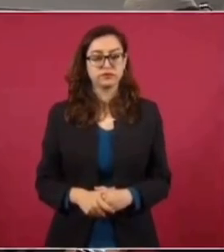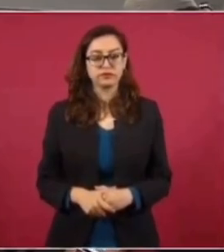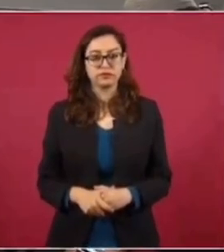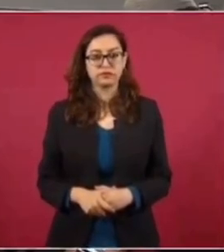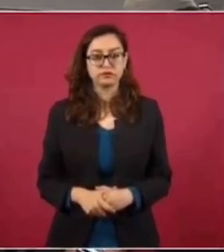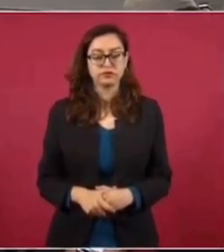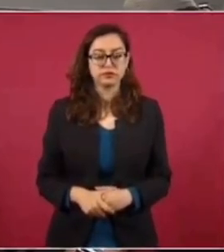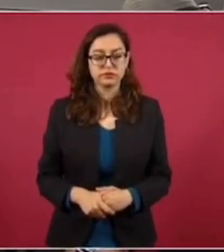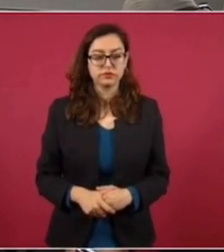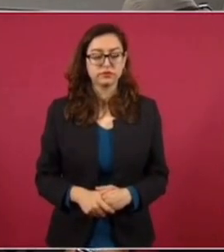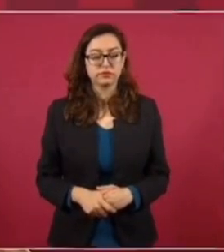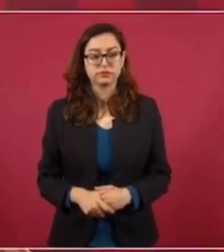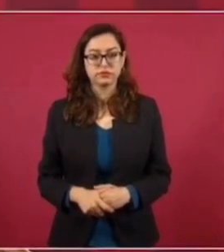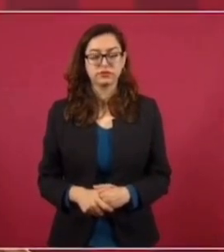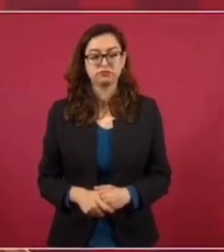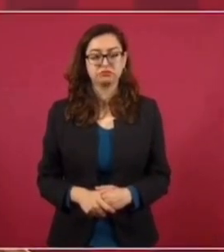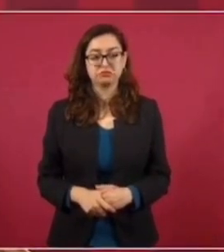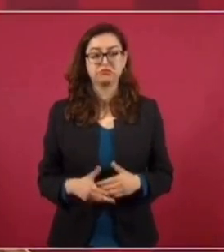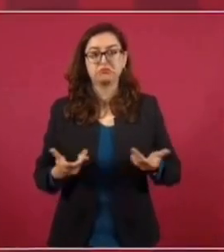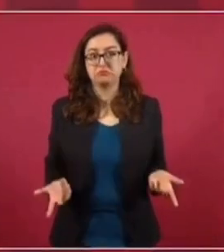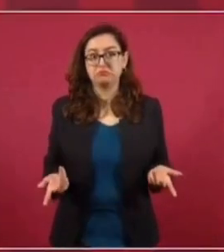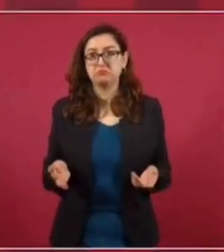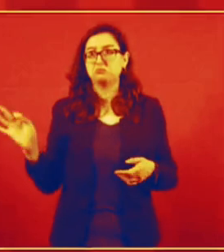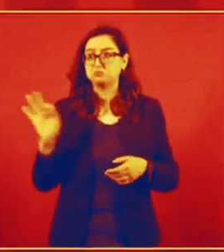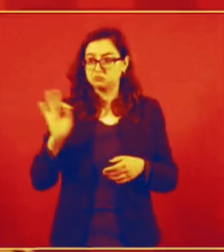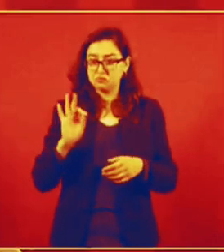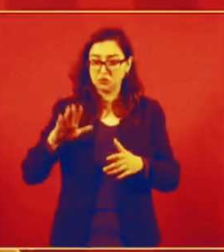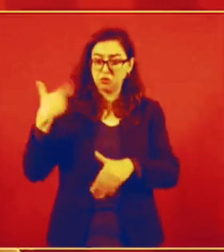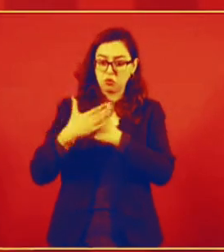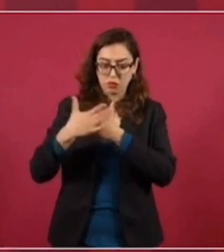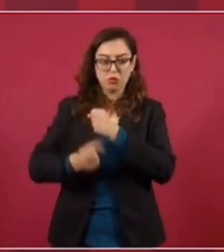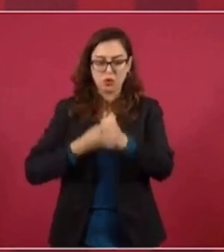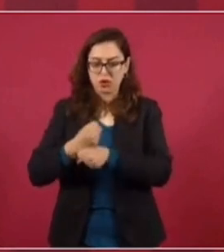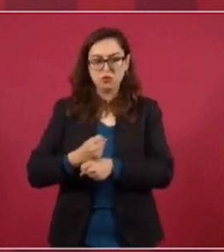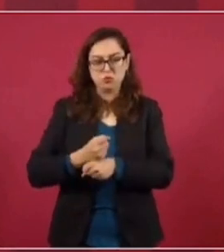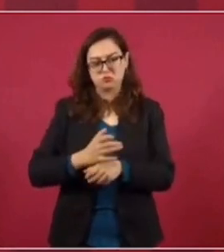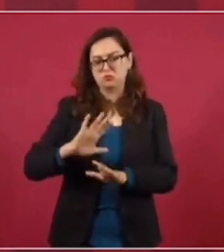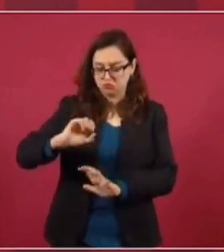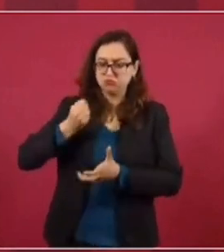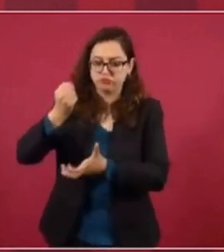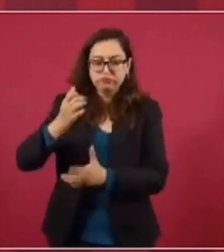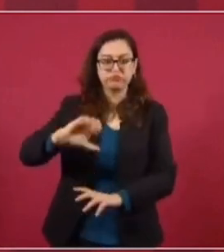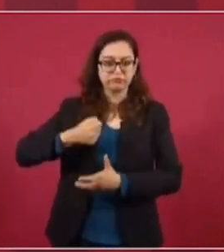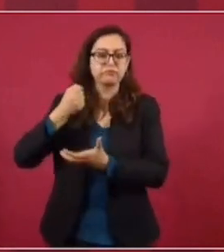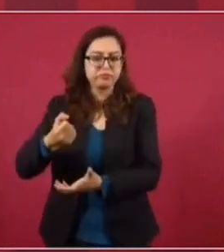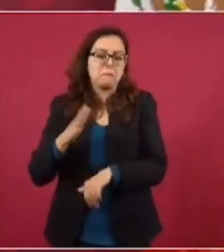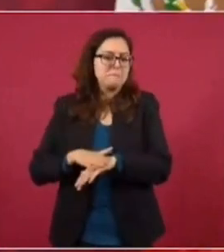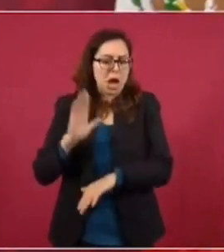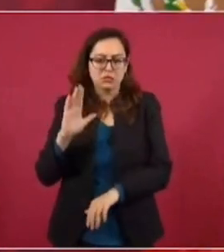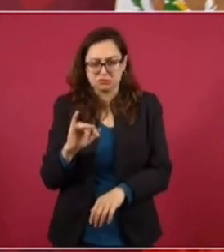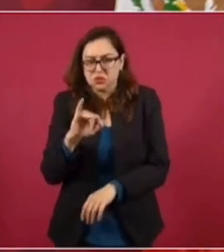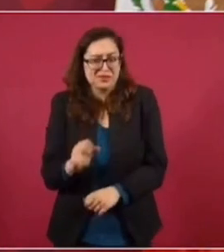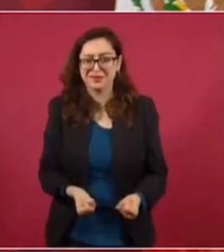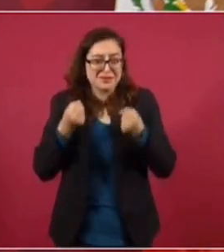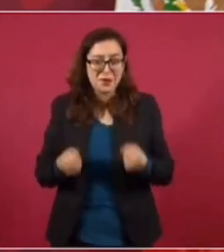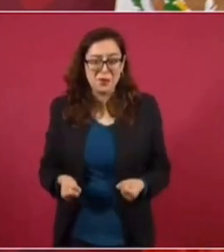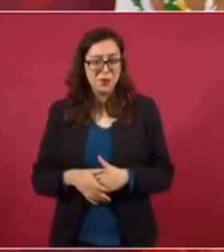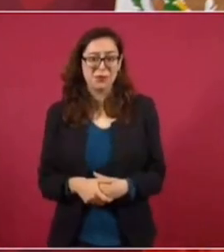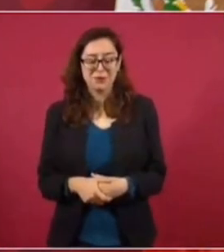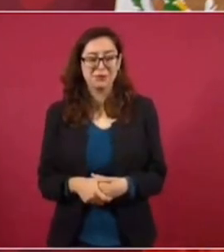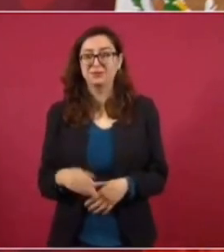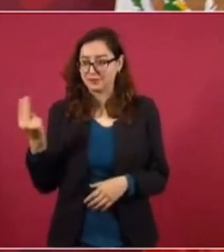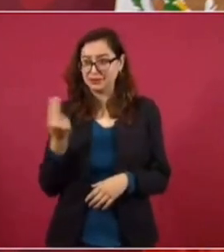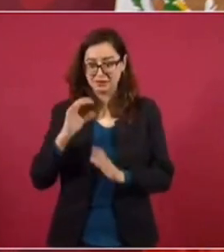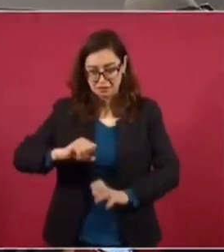seguramente van a destinarse otros recursos. Porque se está integrando la refinería